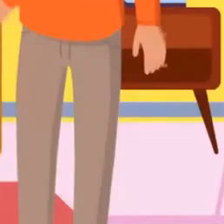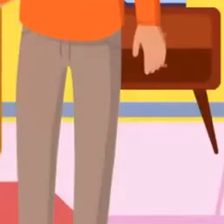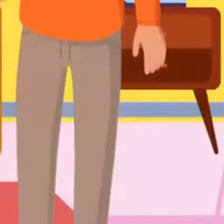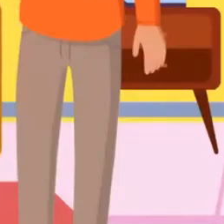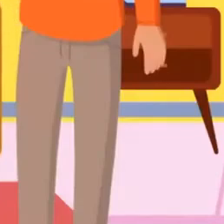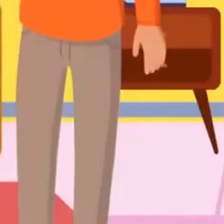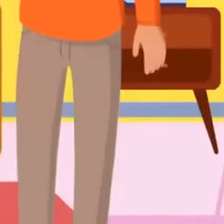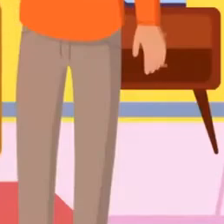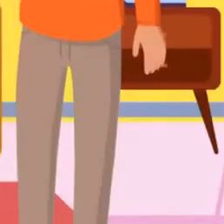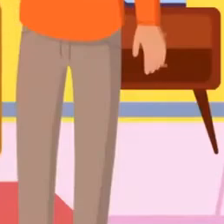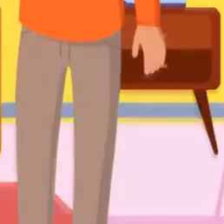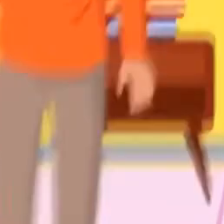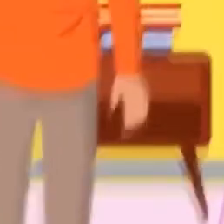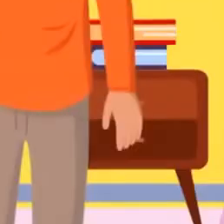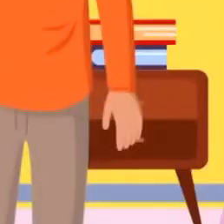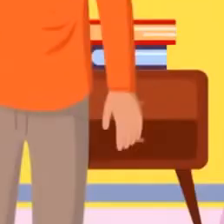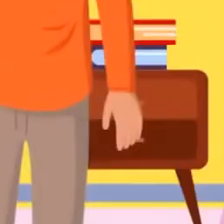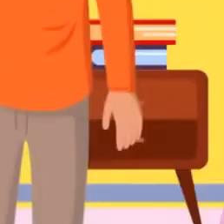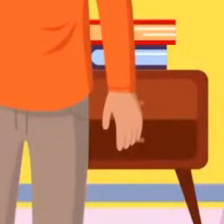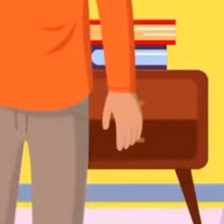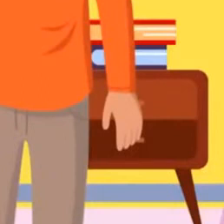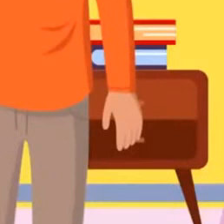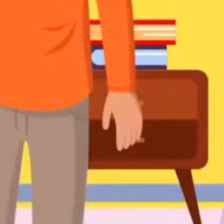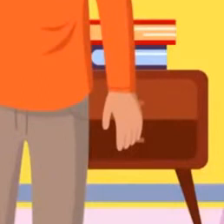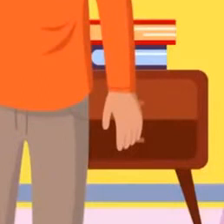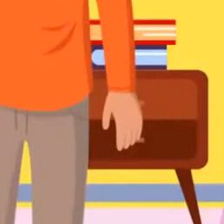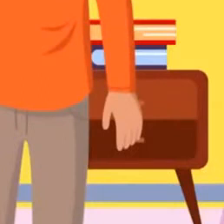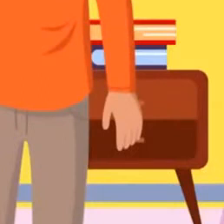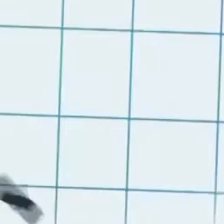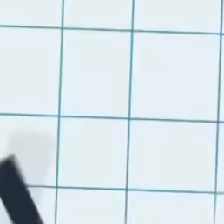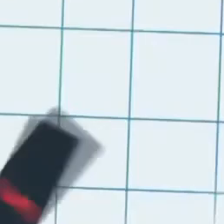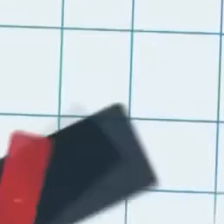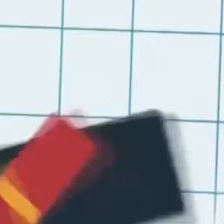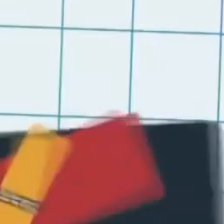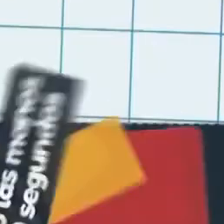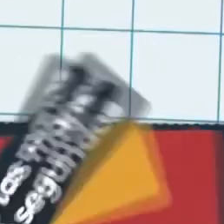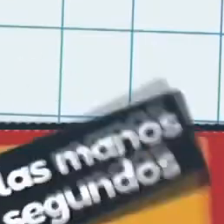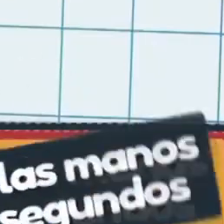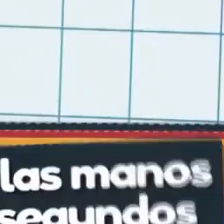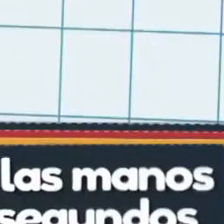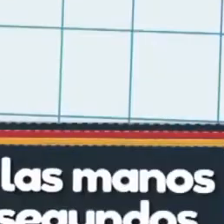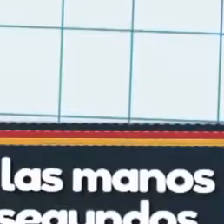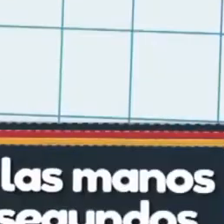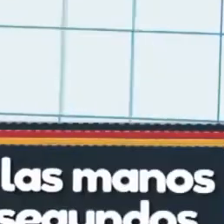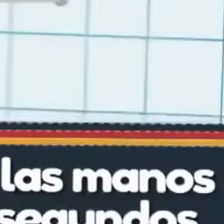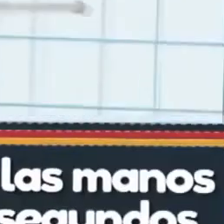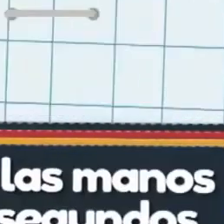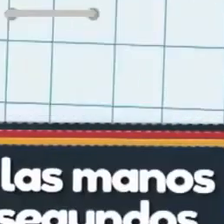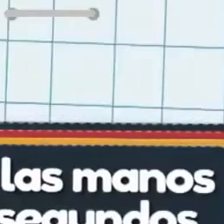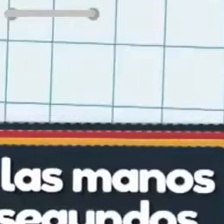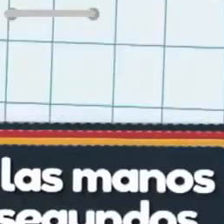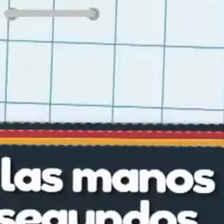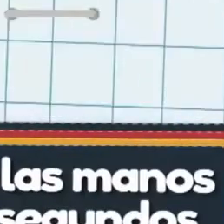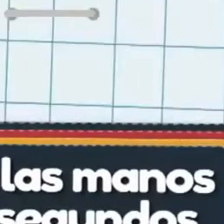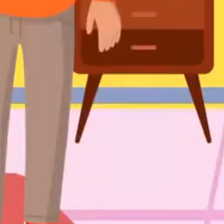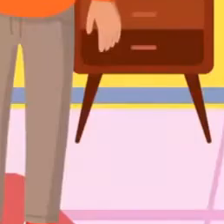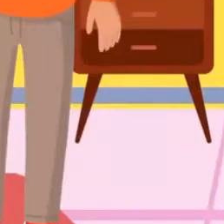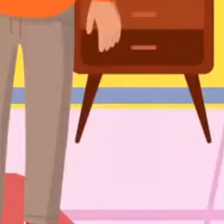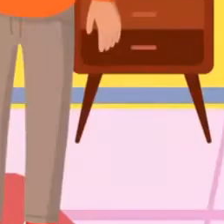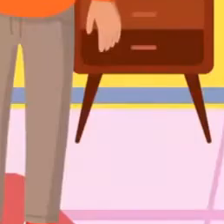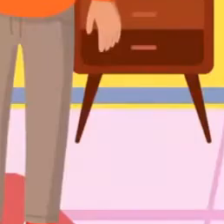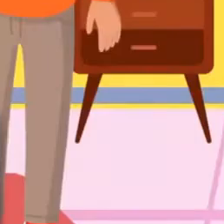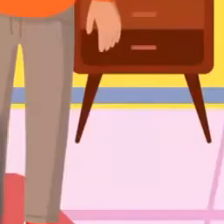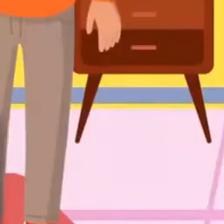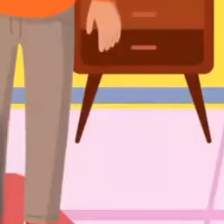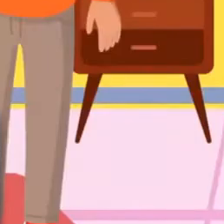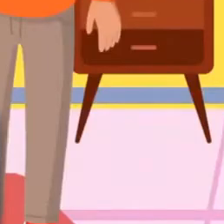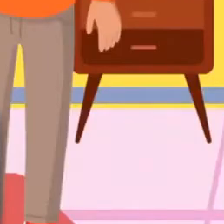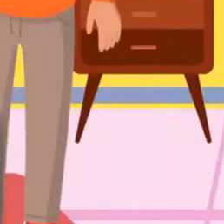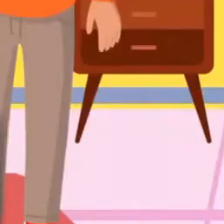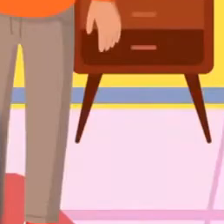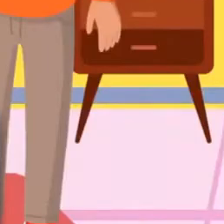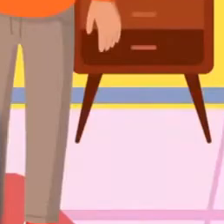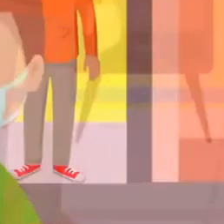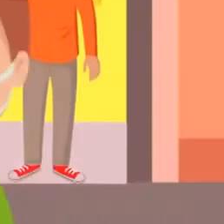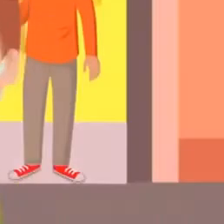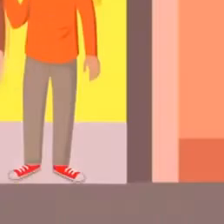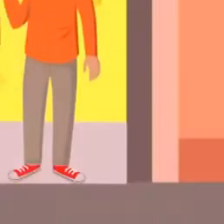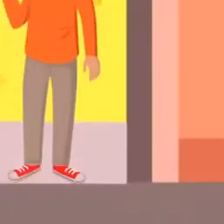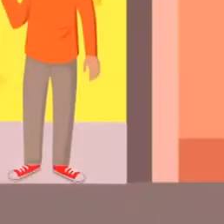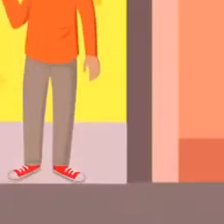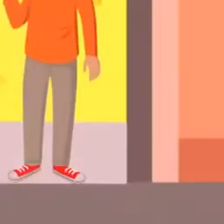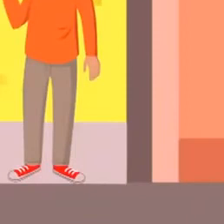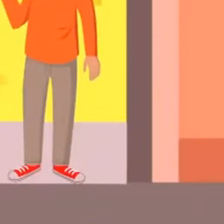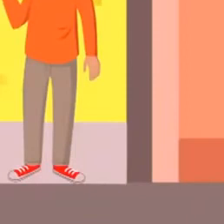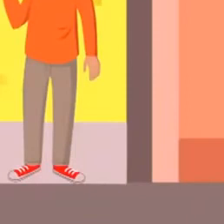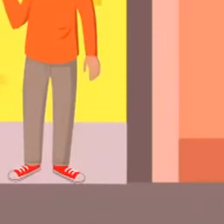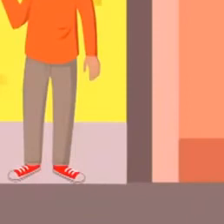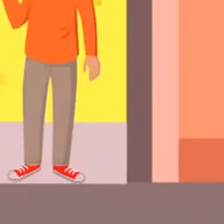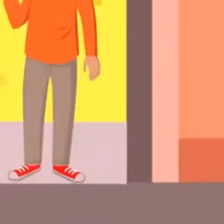Hoy vamos a salir, hoy vamos a pasear, y vamos a aprender la forma de